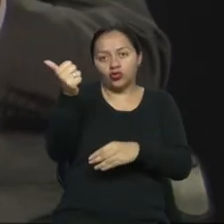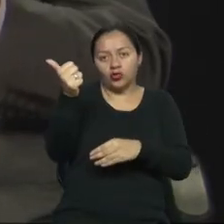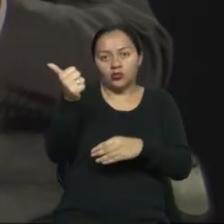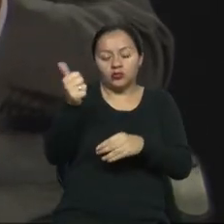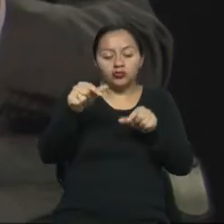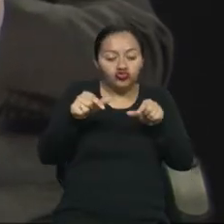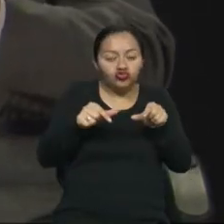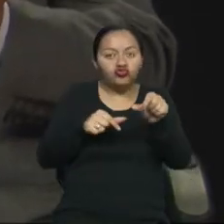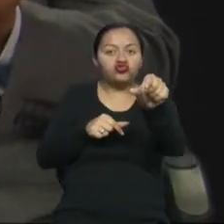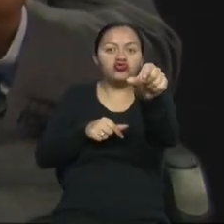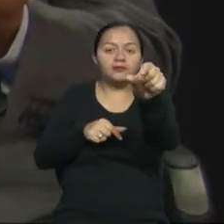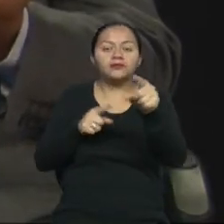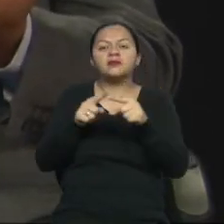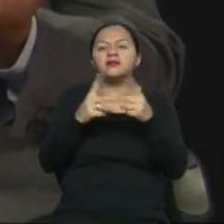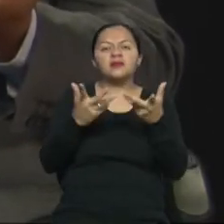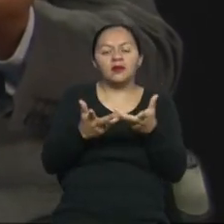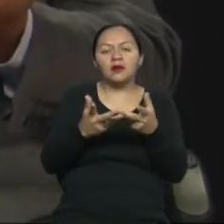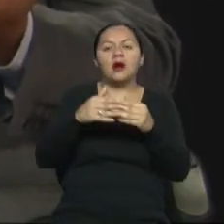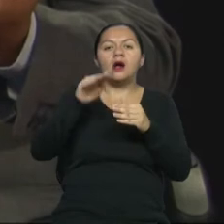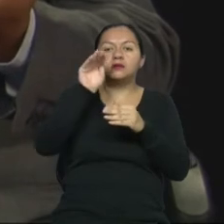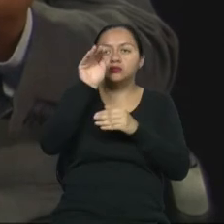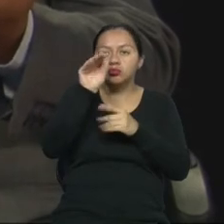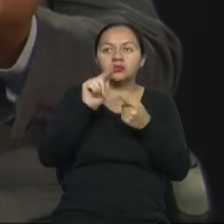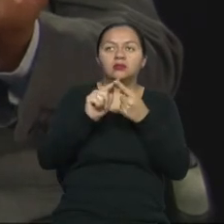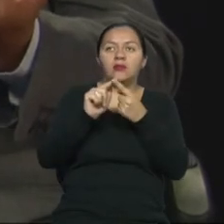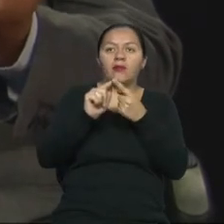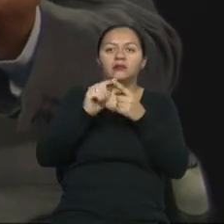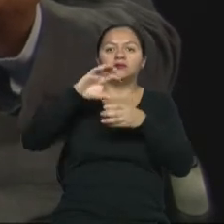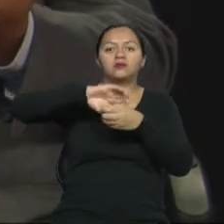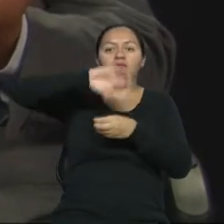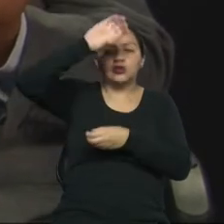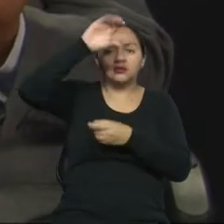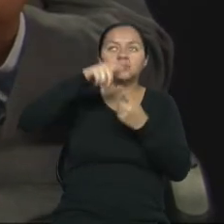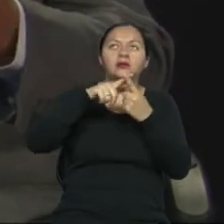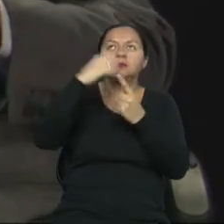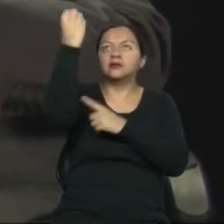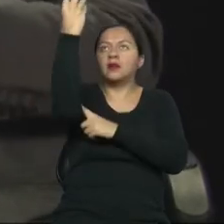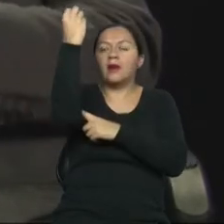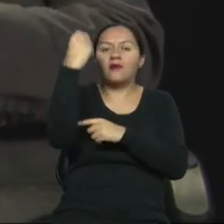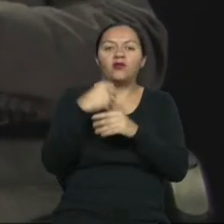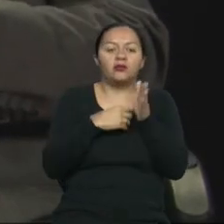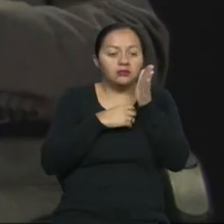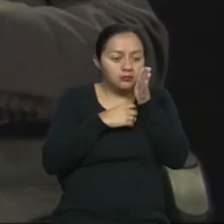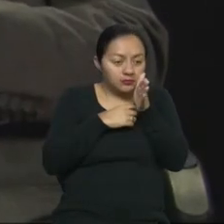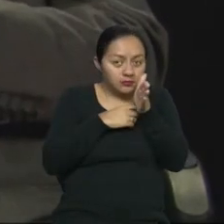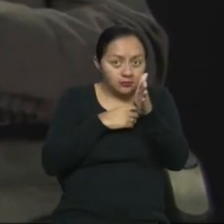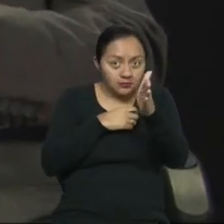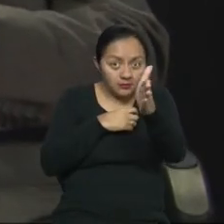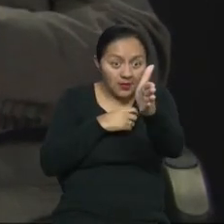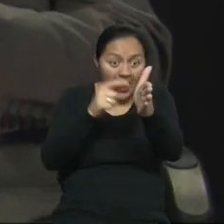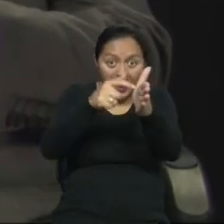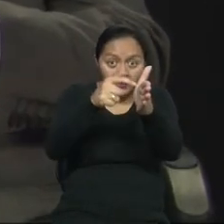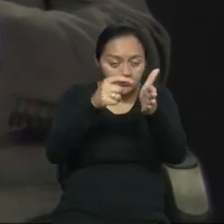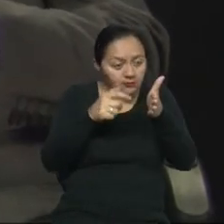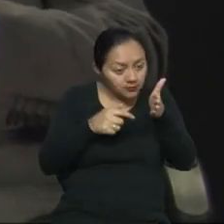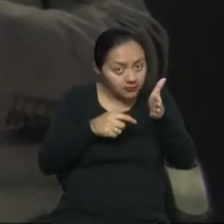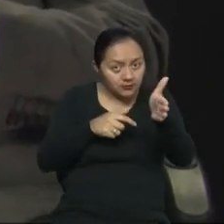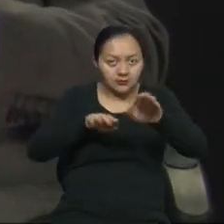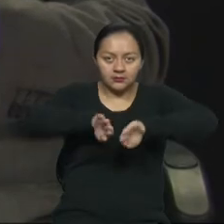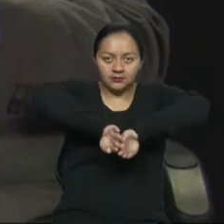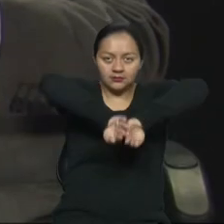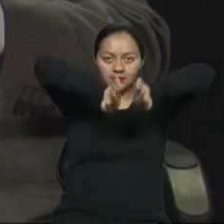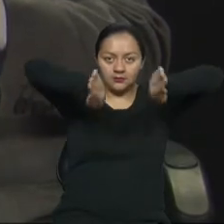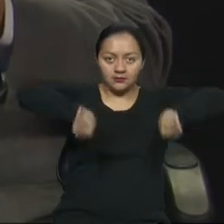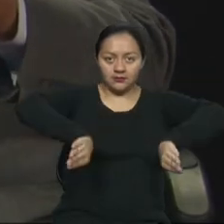urbano, donde están los buzones, los postes, semáforos, bancas y demás. Esta banda podotáctil separa a las dos.